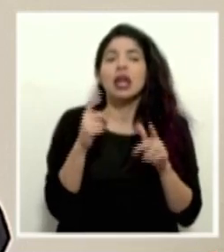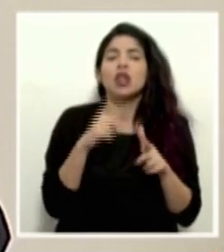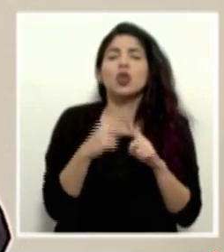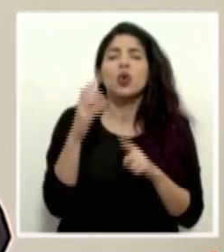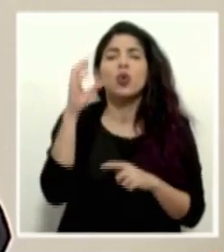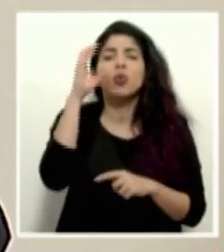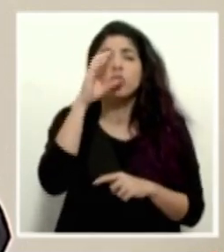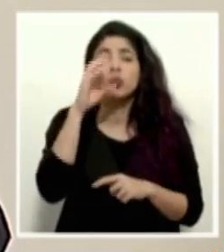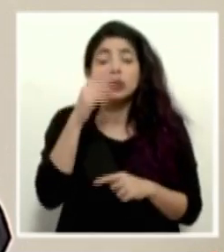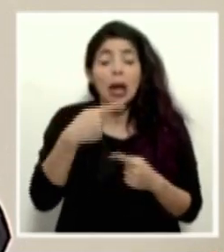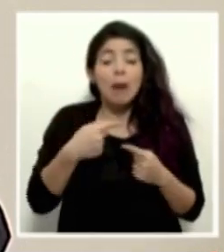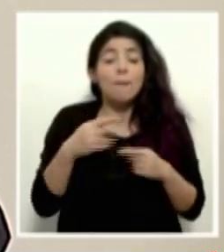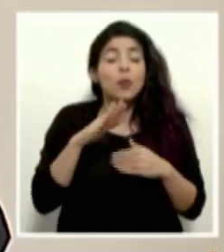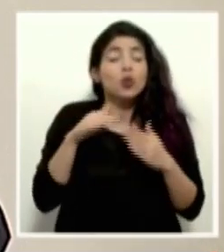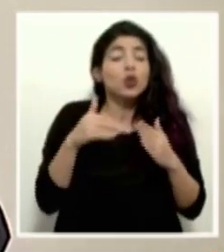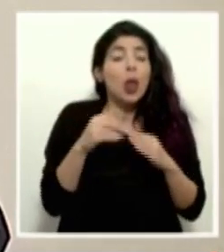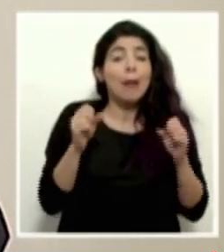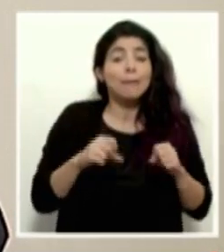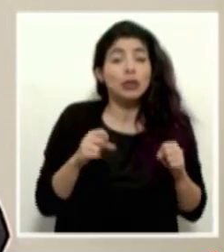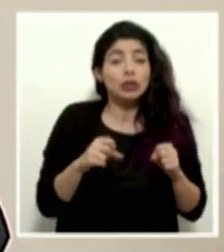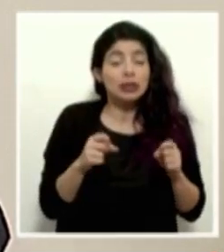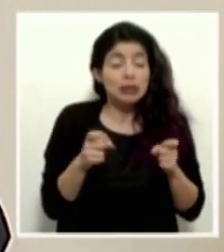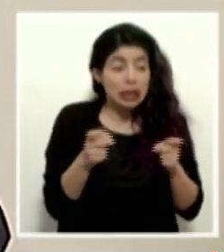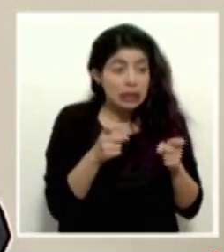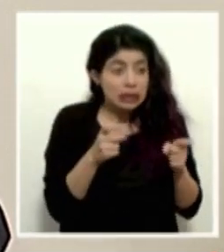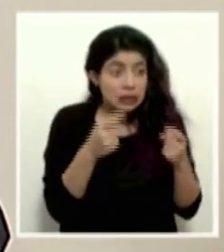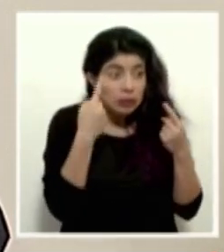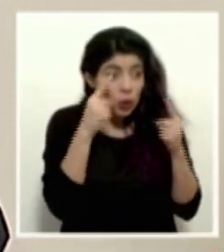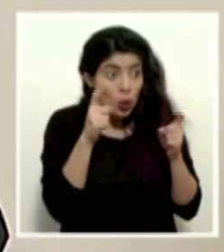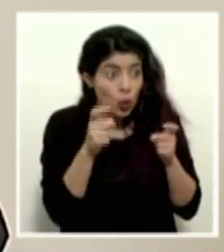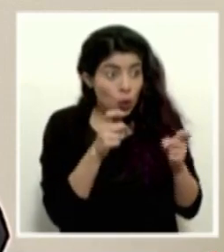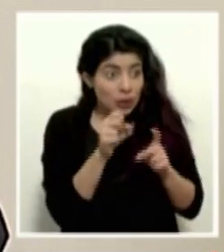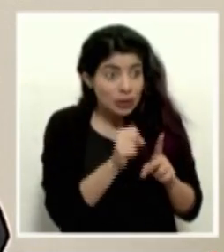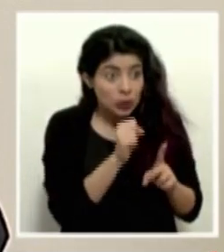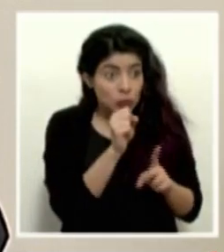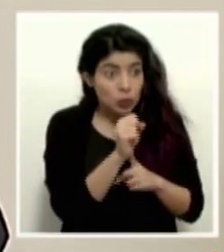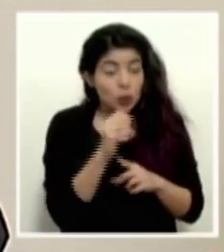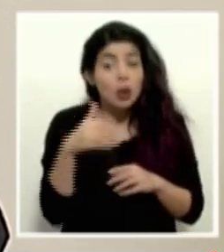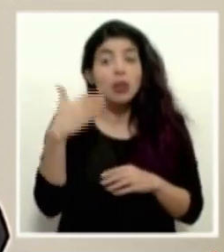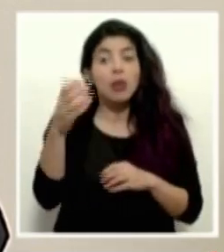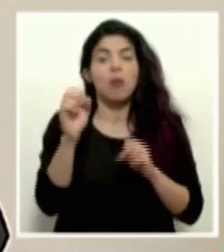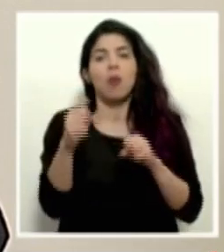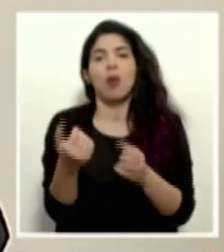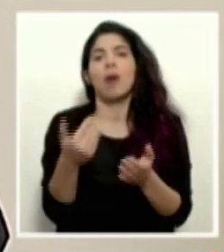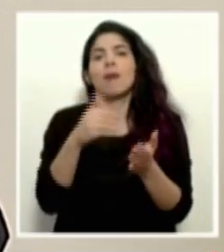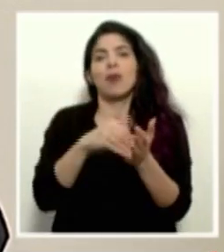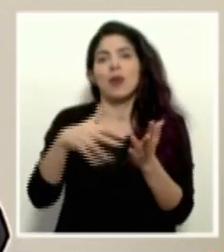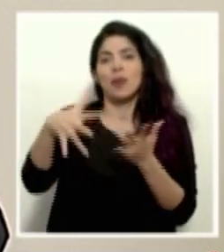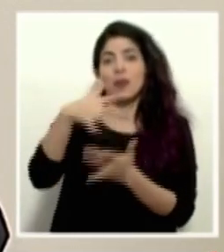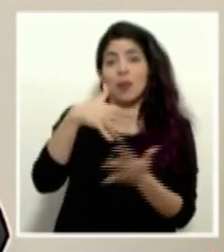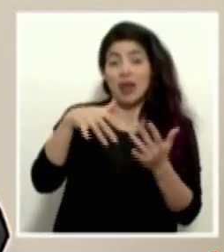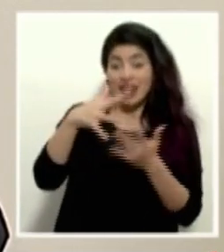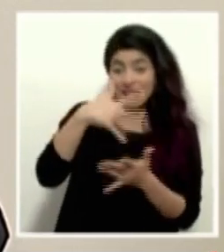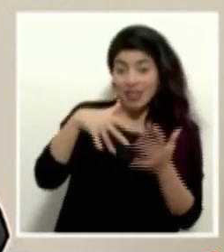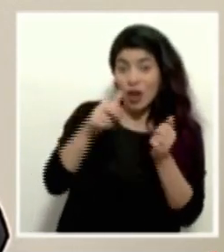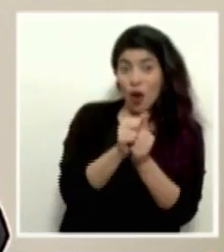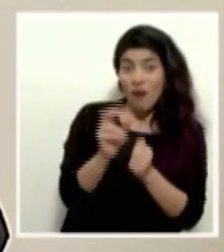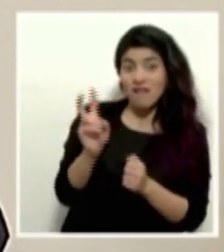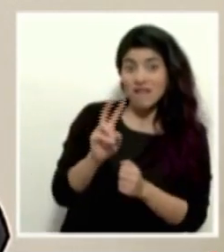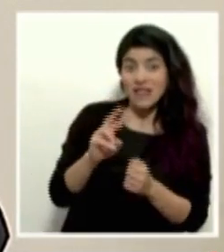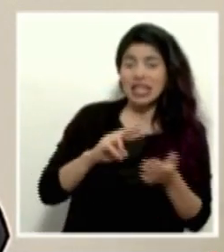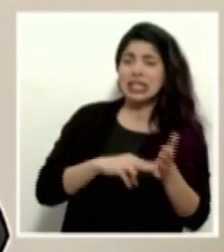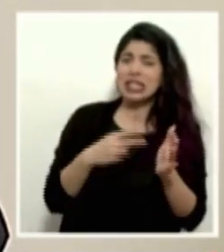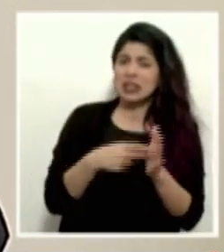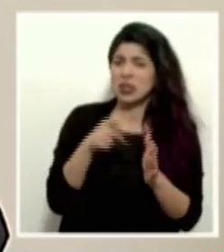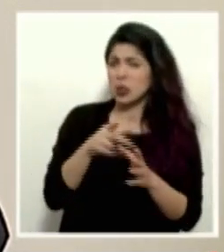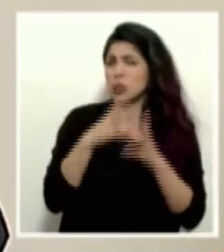compense lo más posible esta situación y poder retomar, como usted dice, esa convivencia, que esa convivencia con el virus significa una